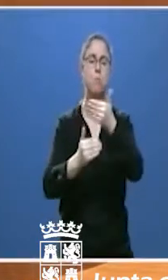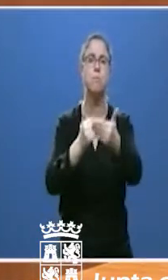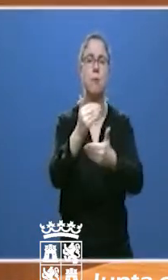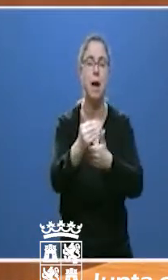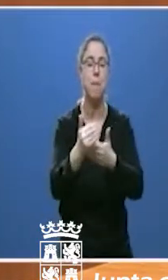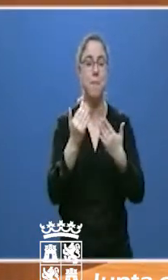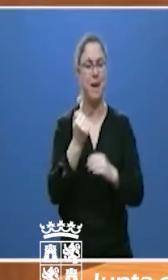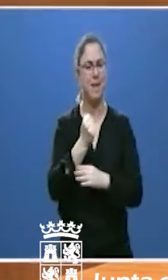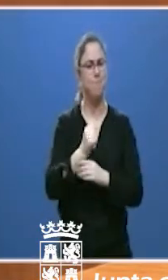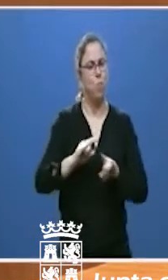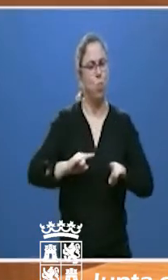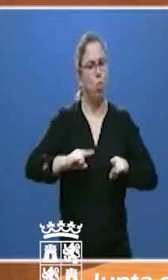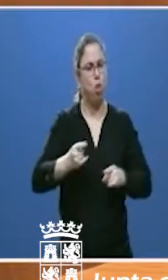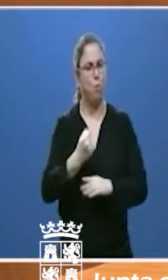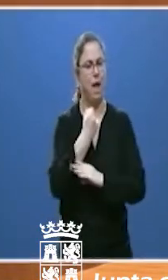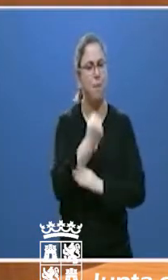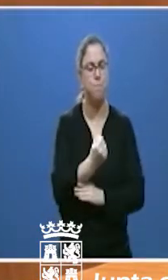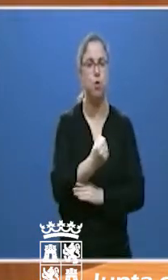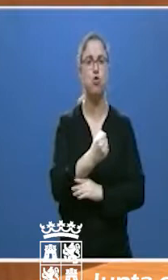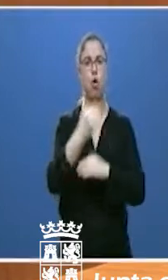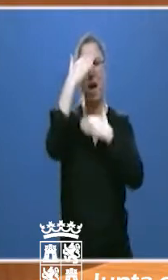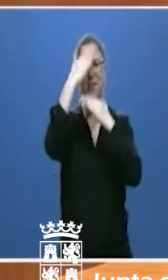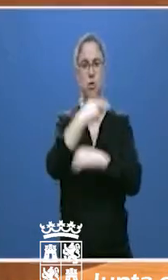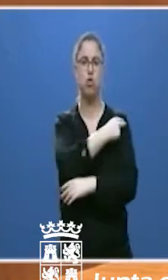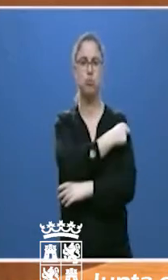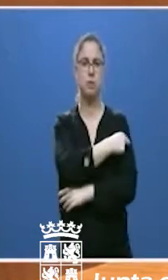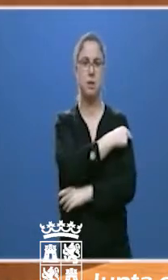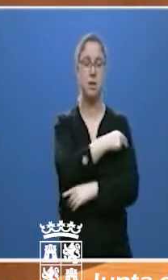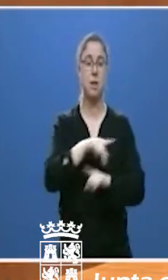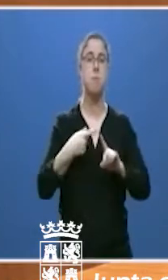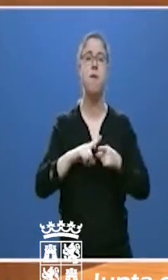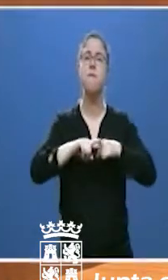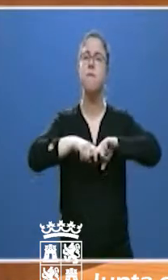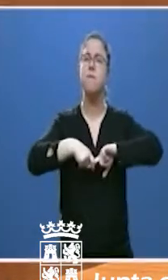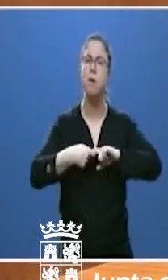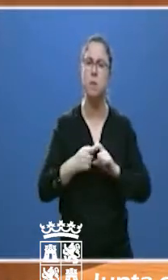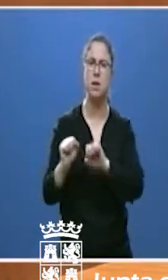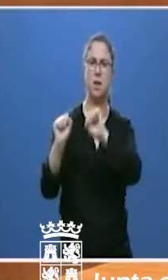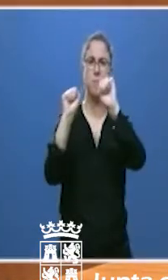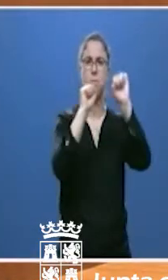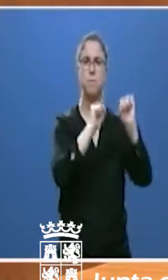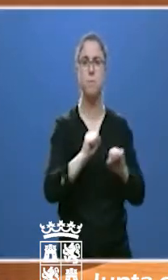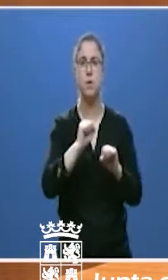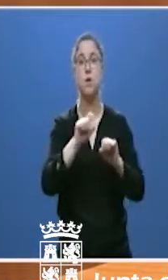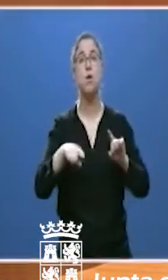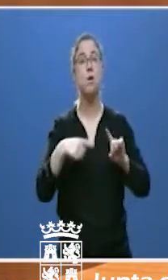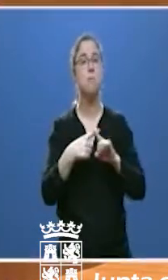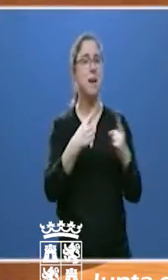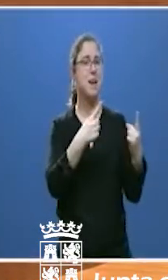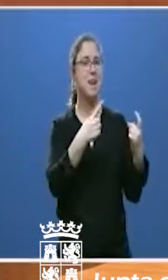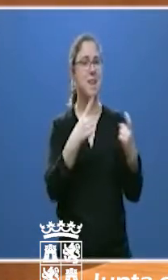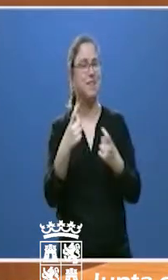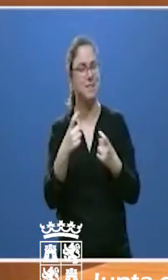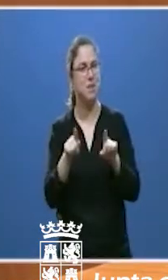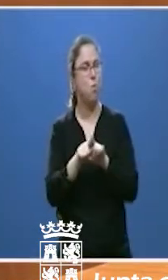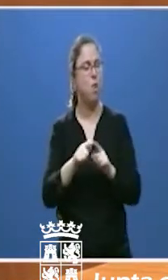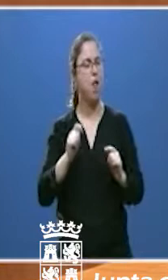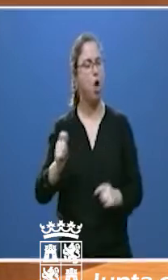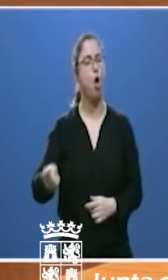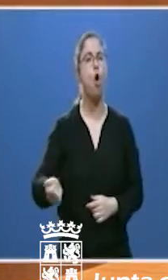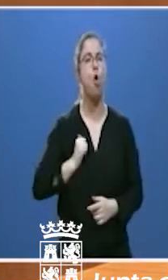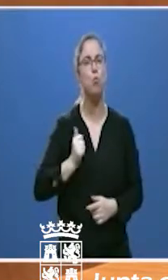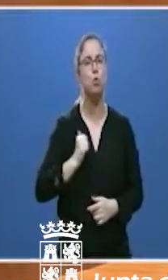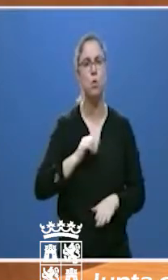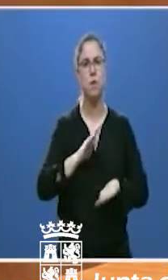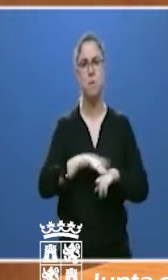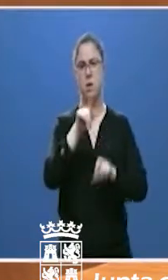atención sanitaria, para aumentar la protección de las familias y lo que más necesitan, para dar oportunidades a los